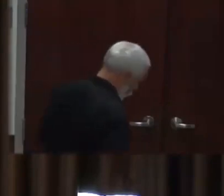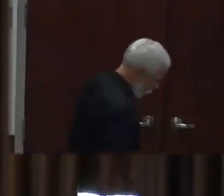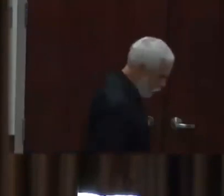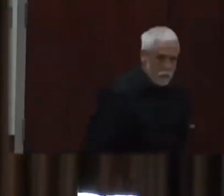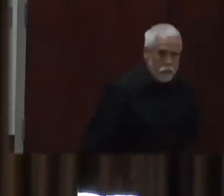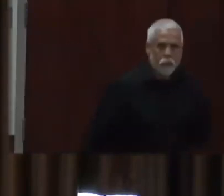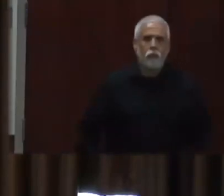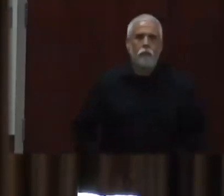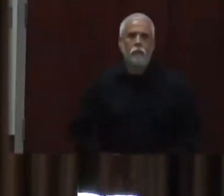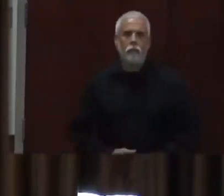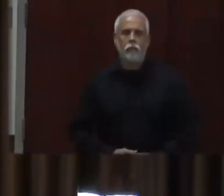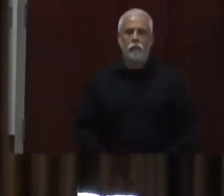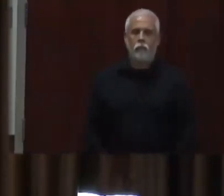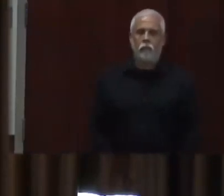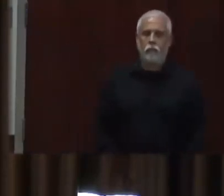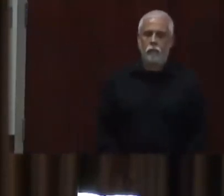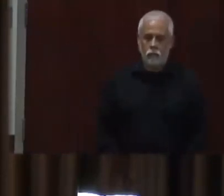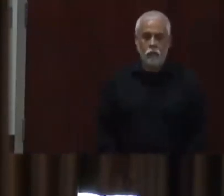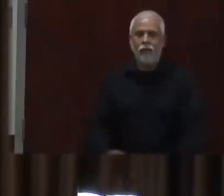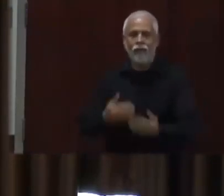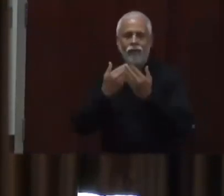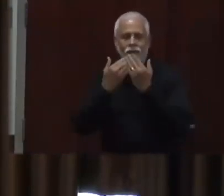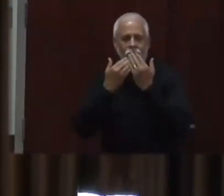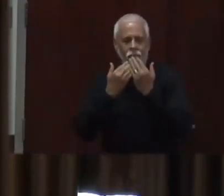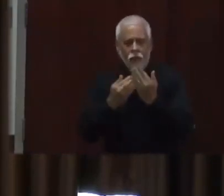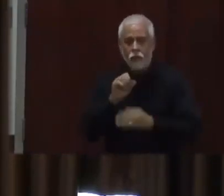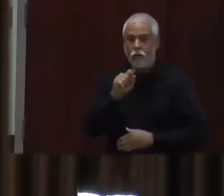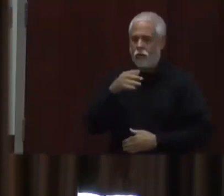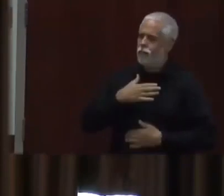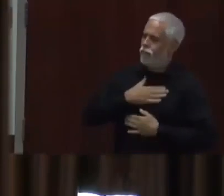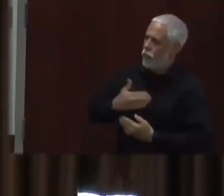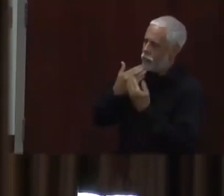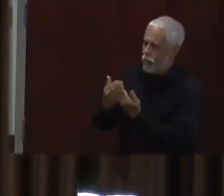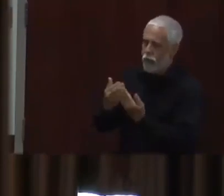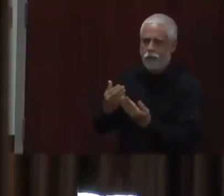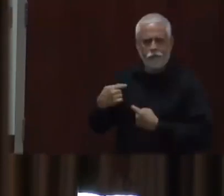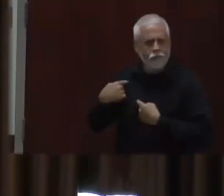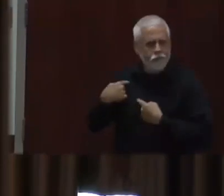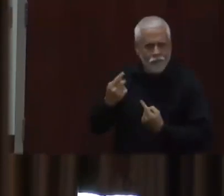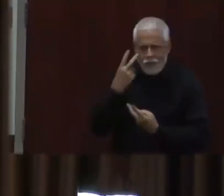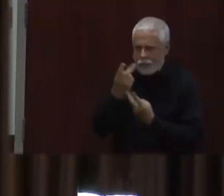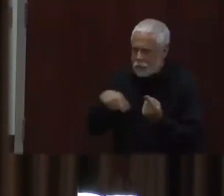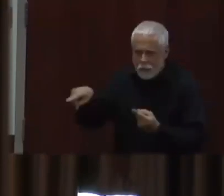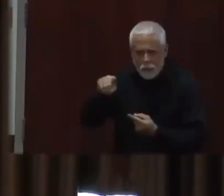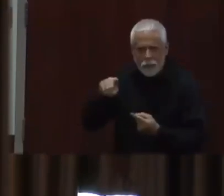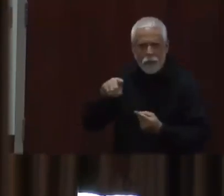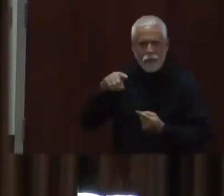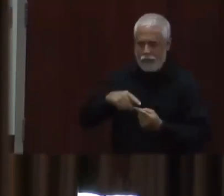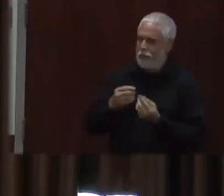muy agradecido de estar de regreso y poder ayudar a la comunidad. Entonces, vamos a ver si puedo